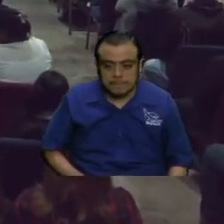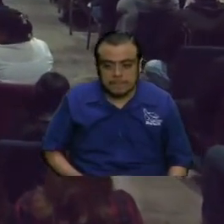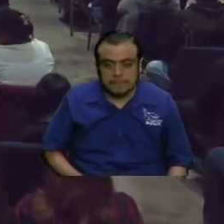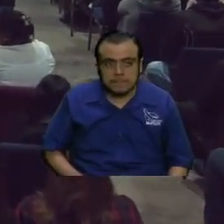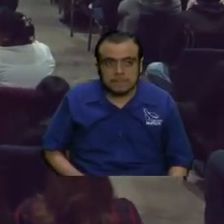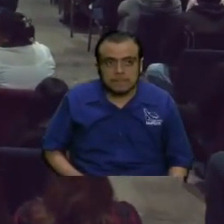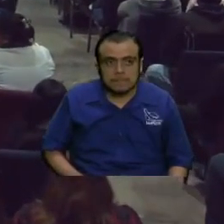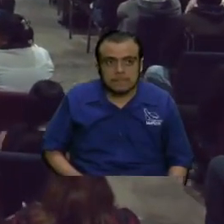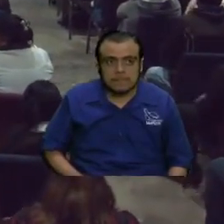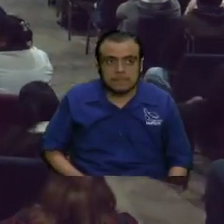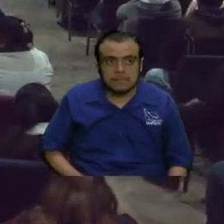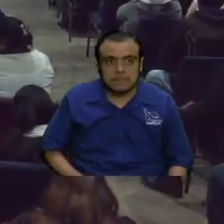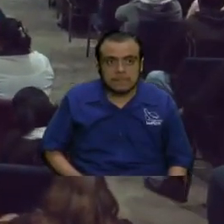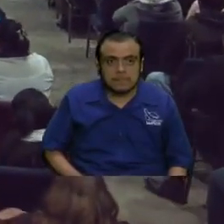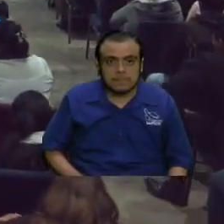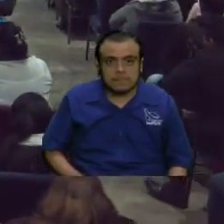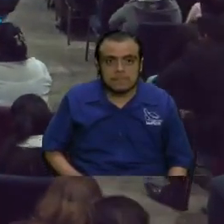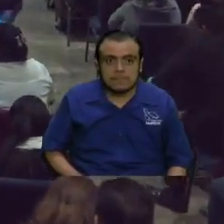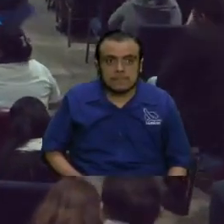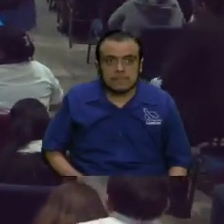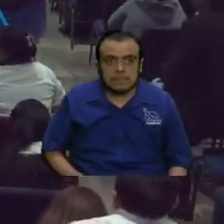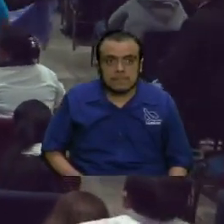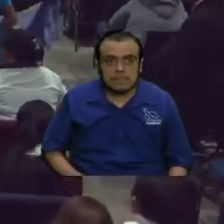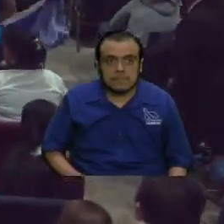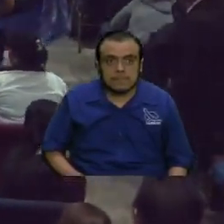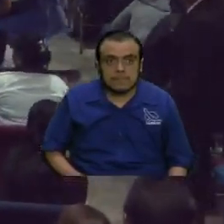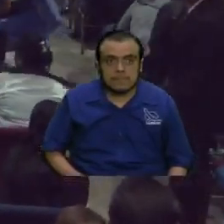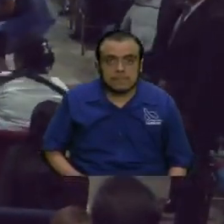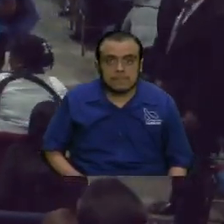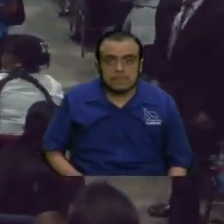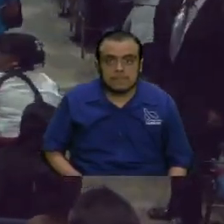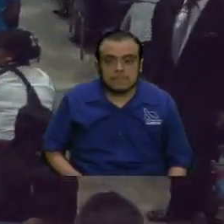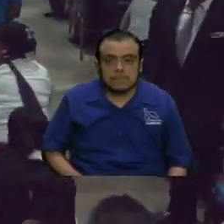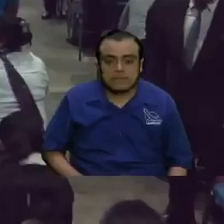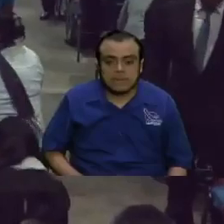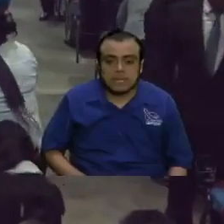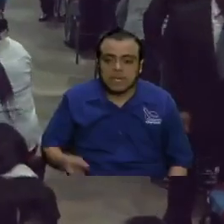póngase de pie por favor yo quiero dar una bendición hoy